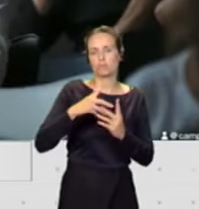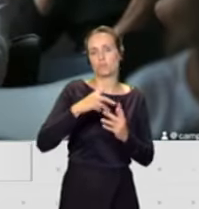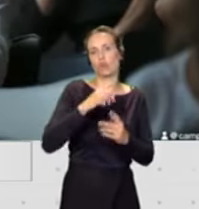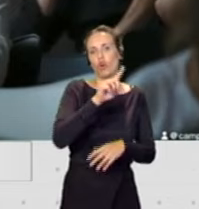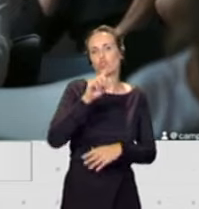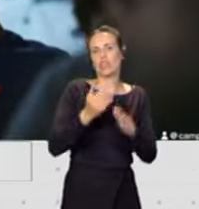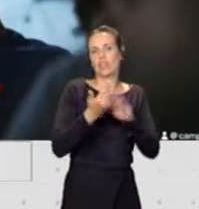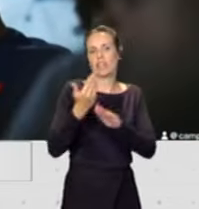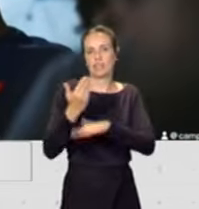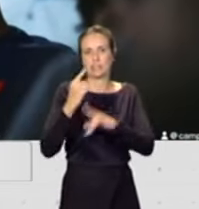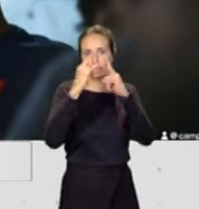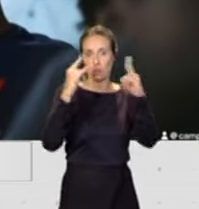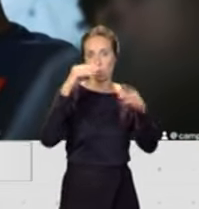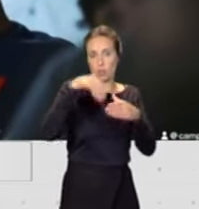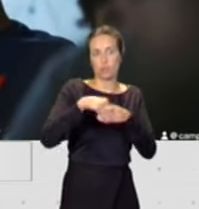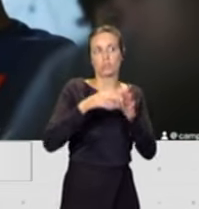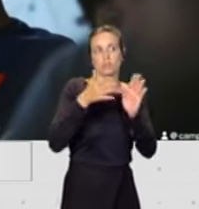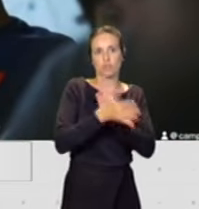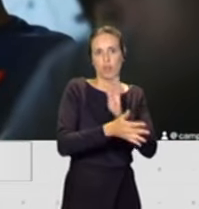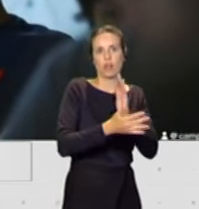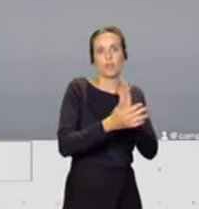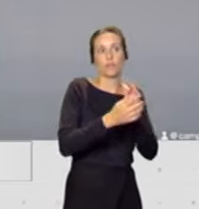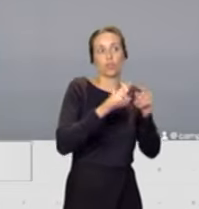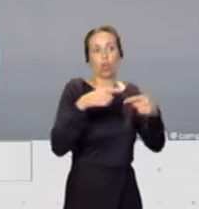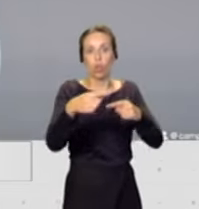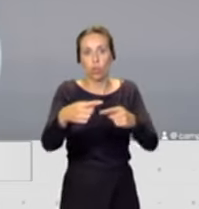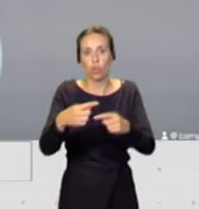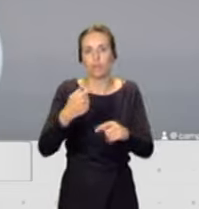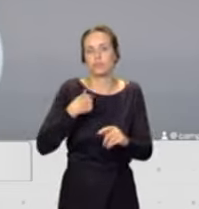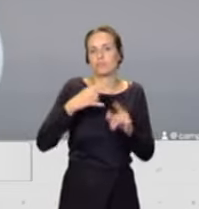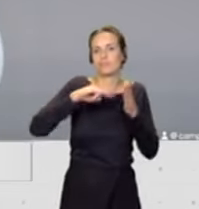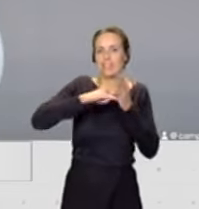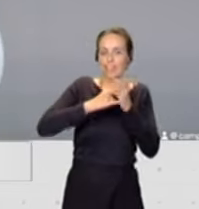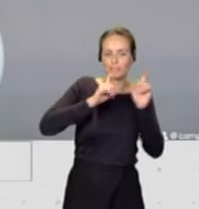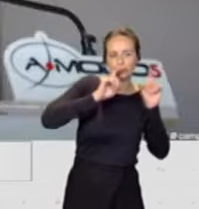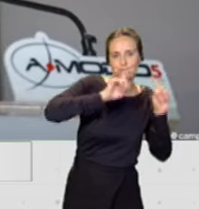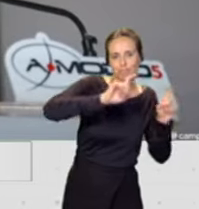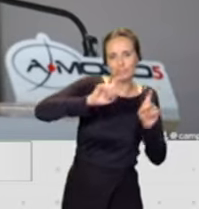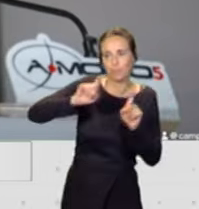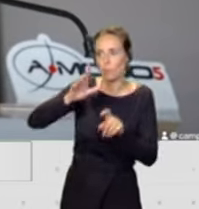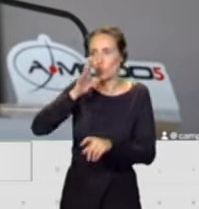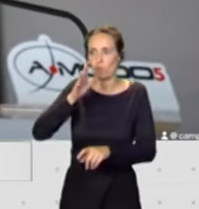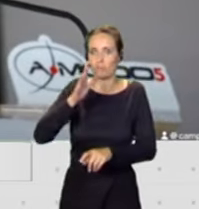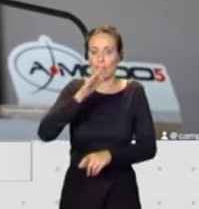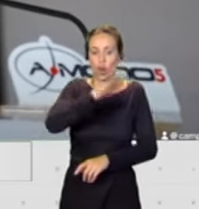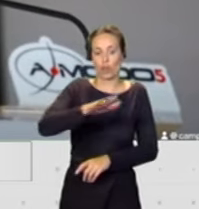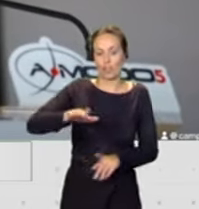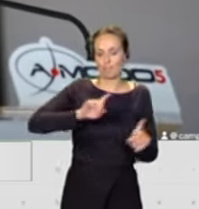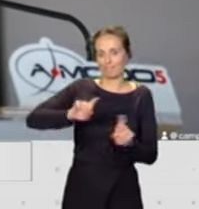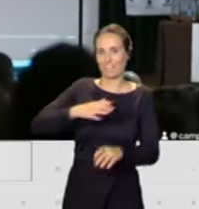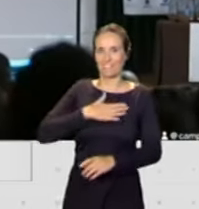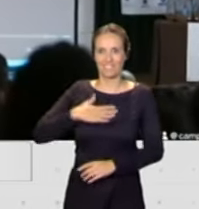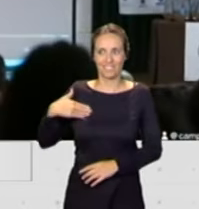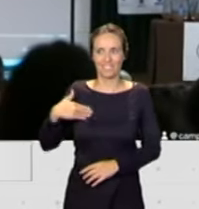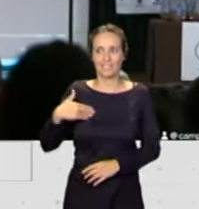y ahí intentaremos impartir esas técnicas que queremos enseñarles a esos niños y al final pues